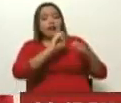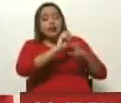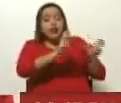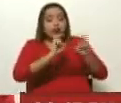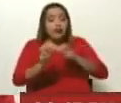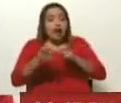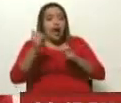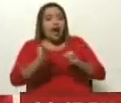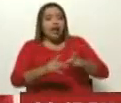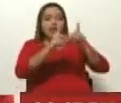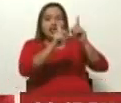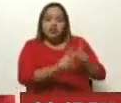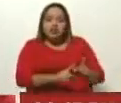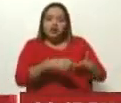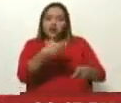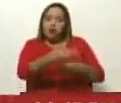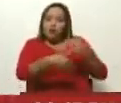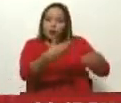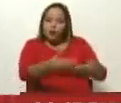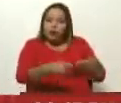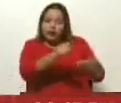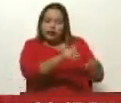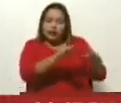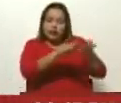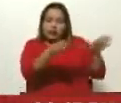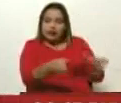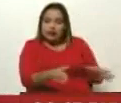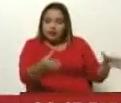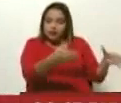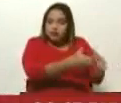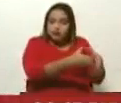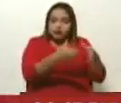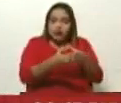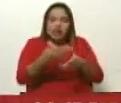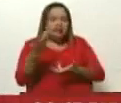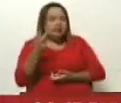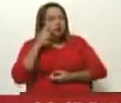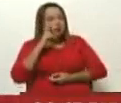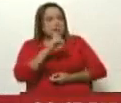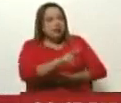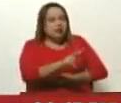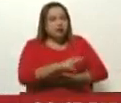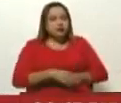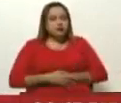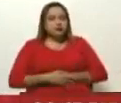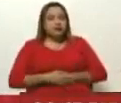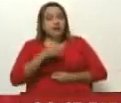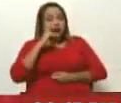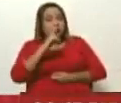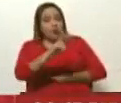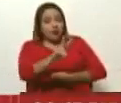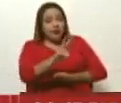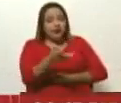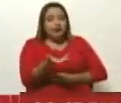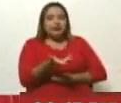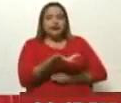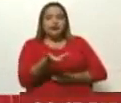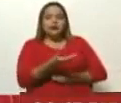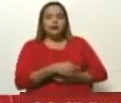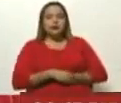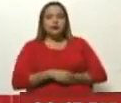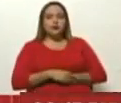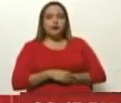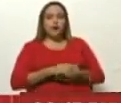a ir definiendo precisamente esa mesa. ¿Qué vamos a ver? Vamos a ver precisamente lo que